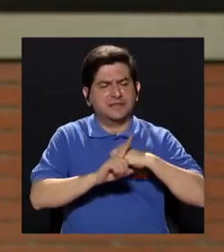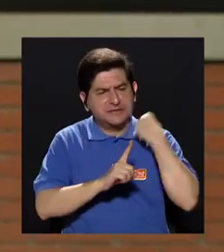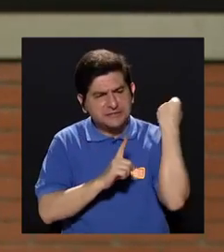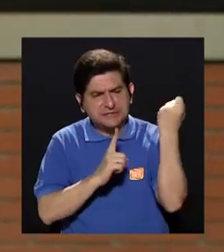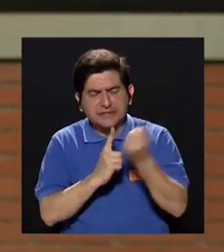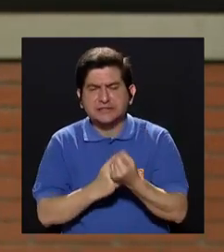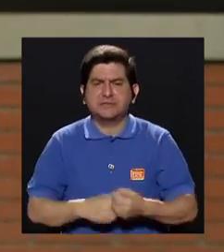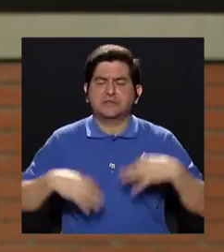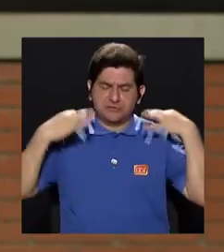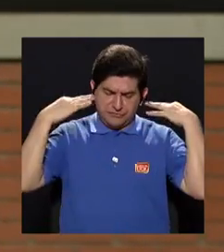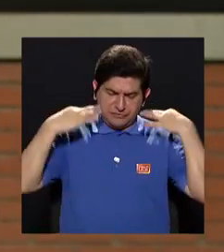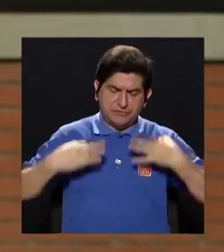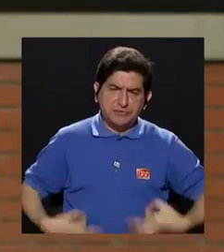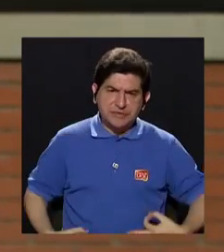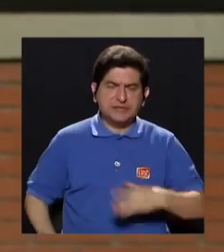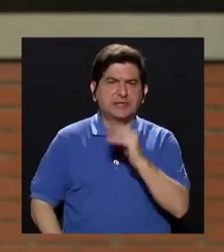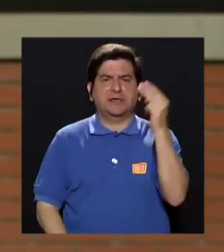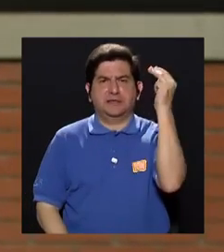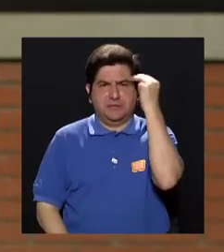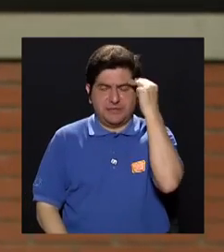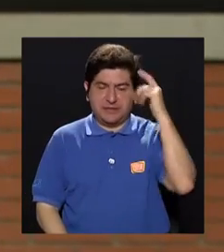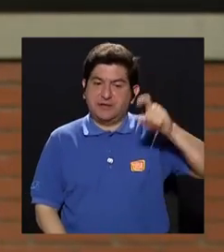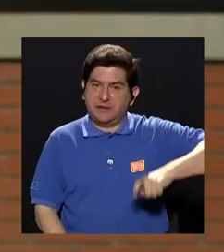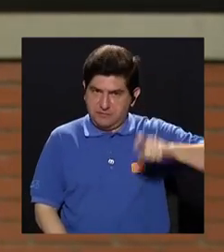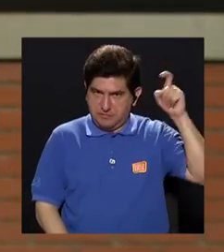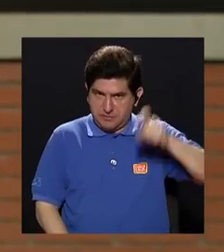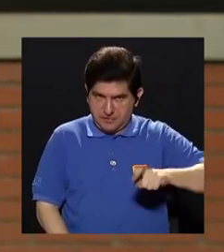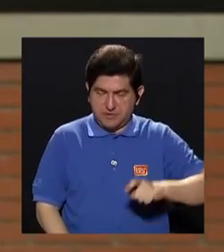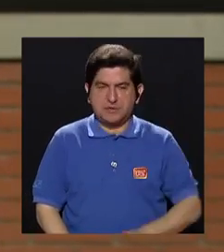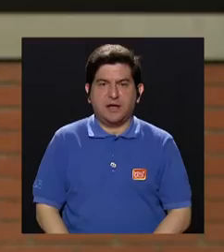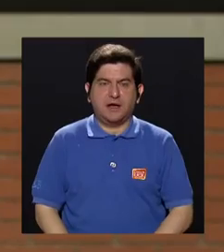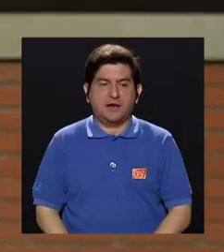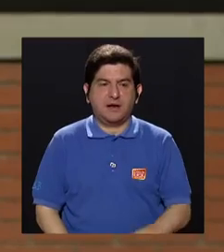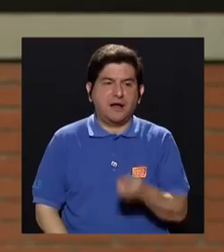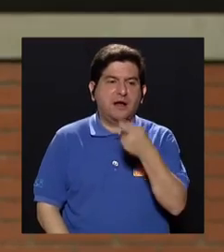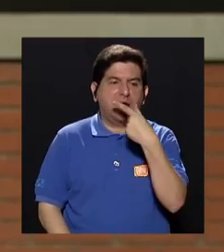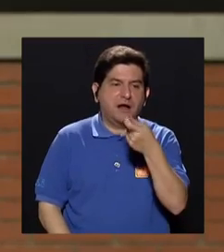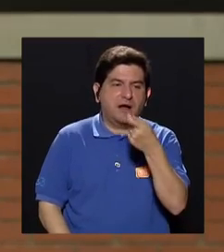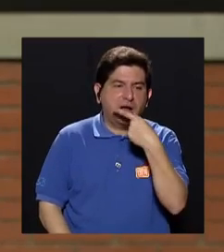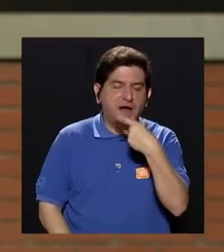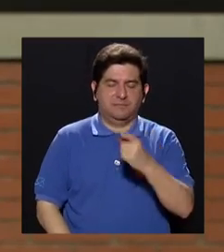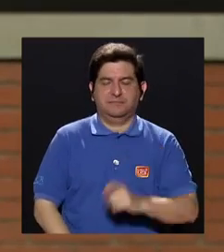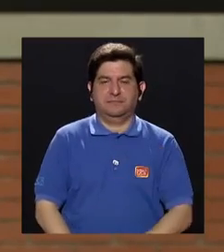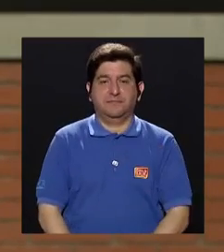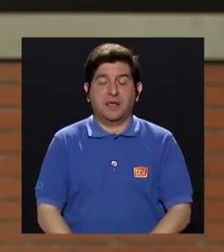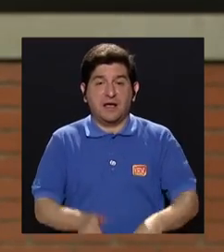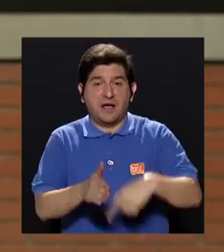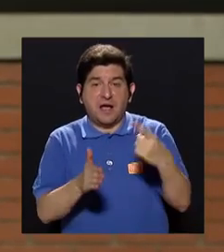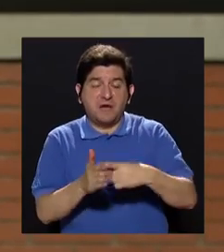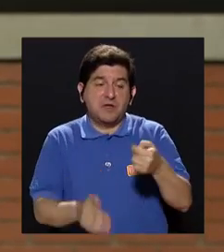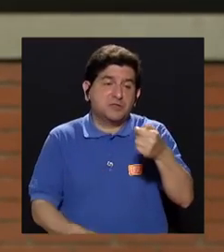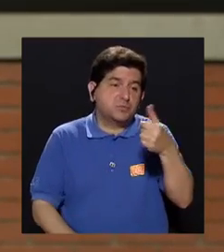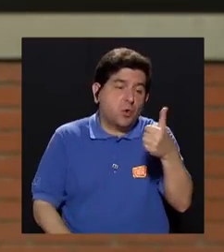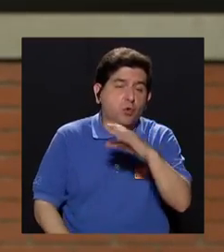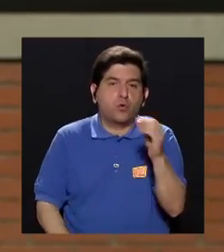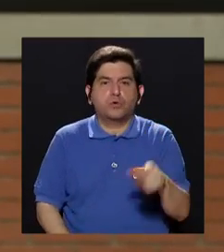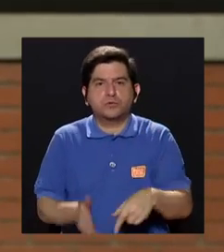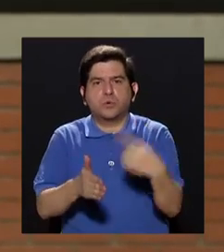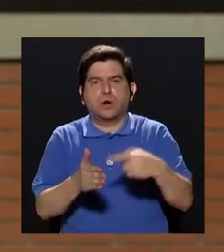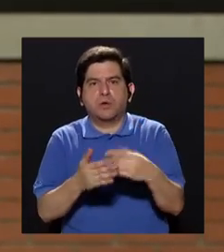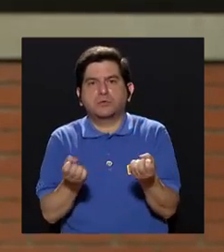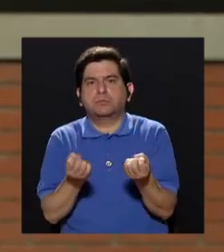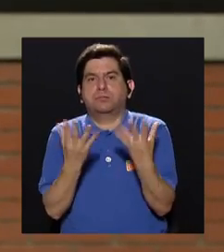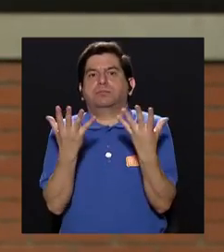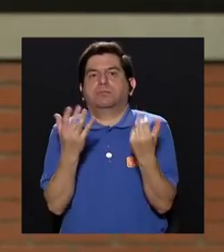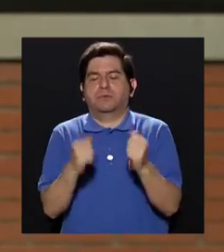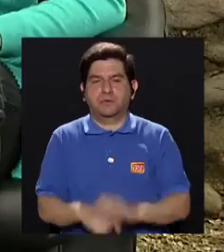aparecer ciertas condiciones, tanto físicas como mentales, que requiera que haya que tomar medicamentos, a veces pocos o